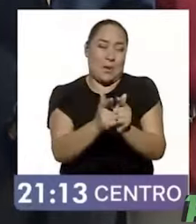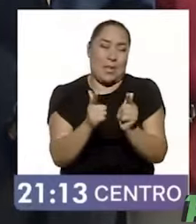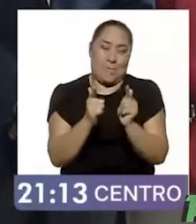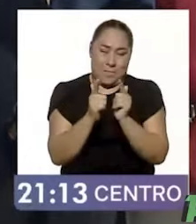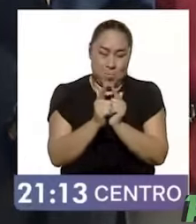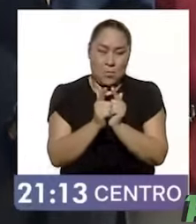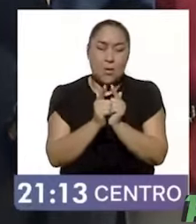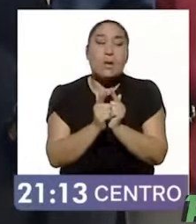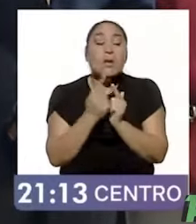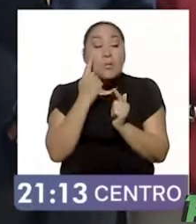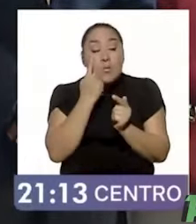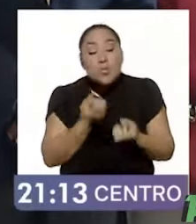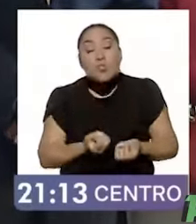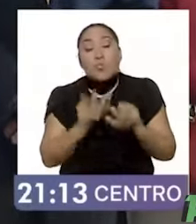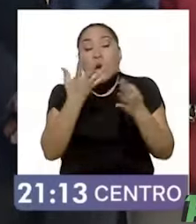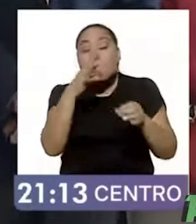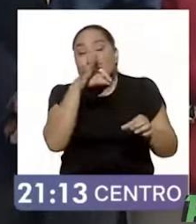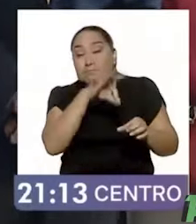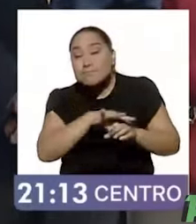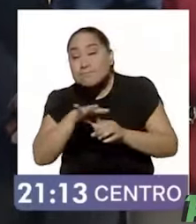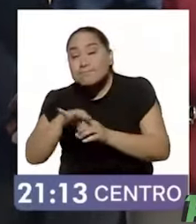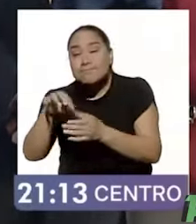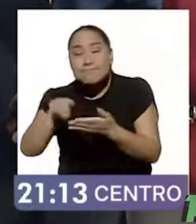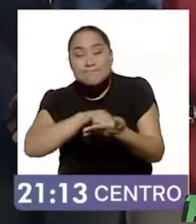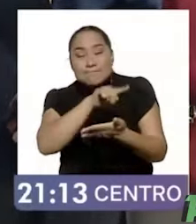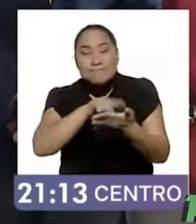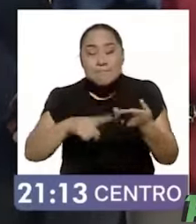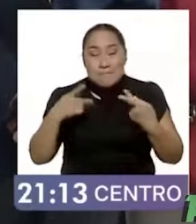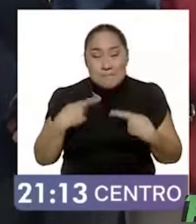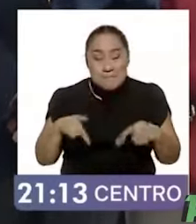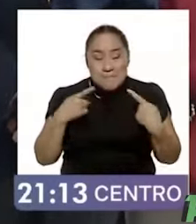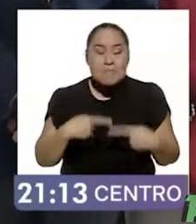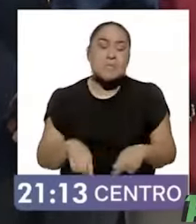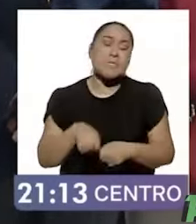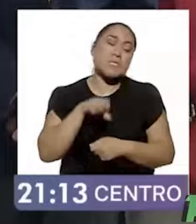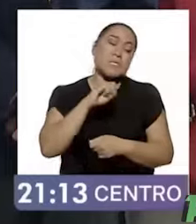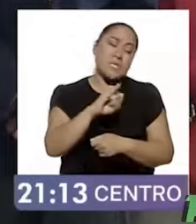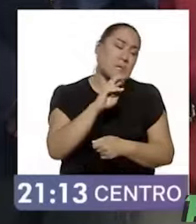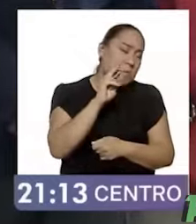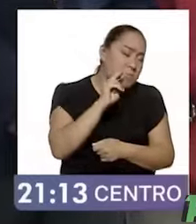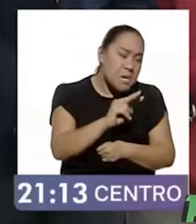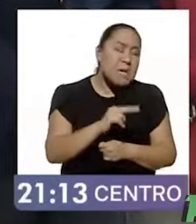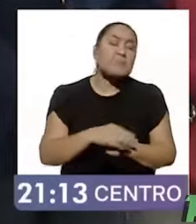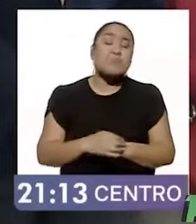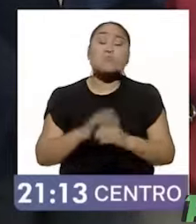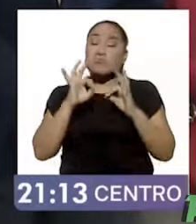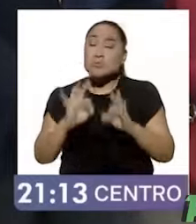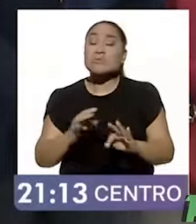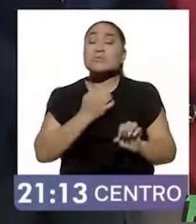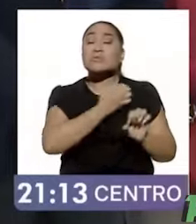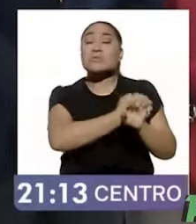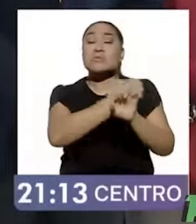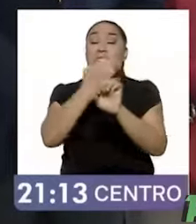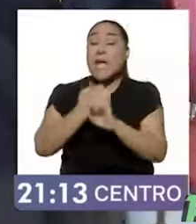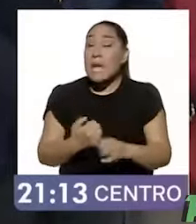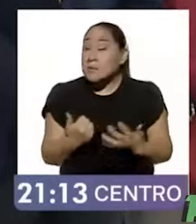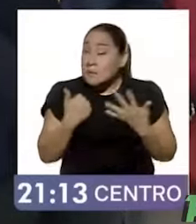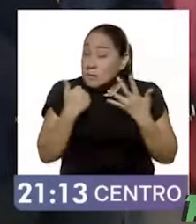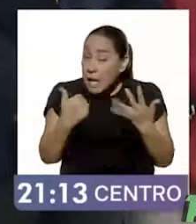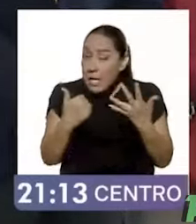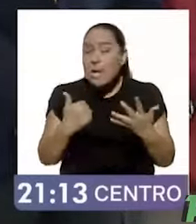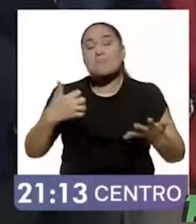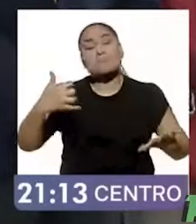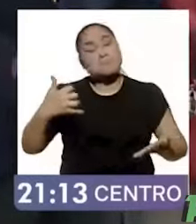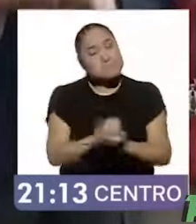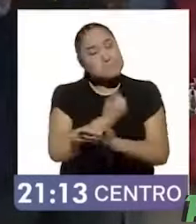de los votos que hicieron las y los ciudadanos, claramente está que seis entidades federativas las ha